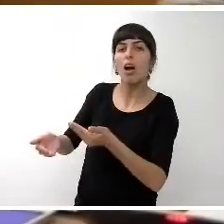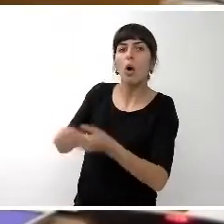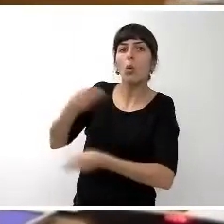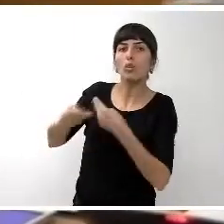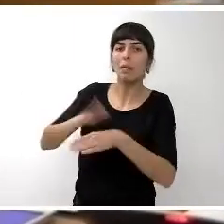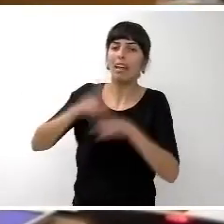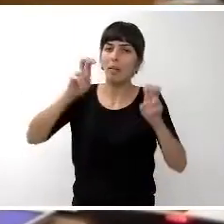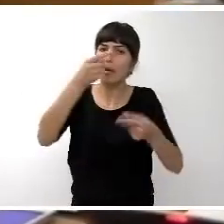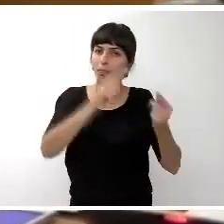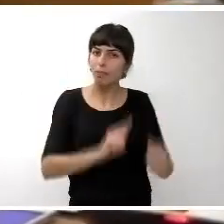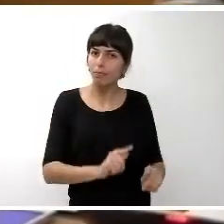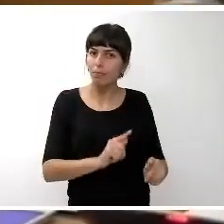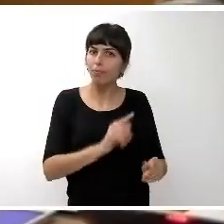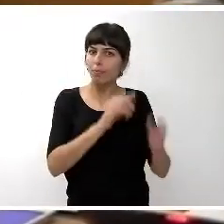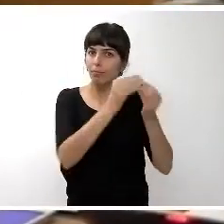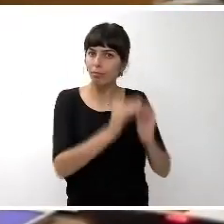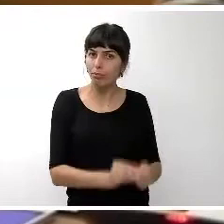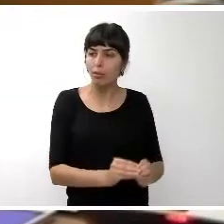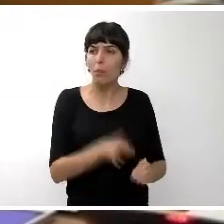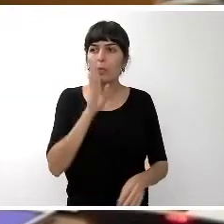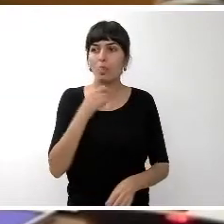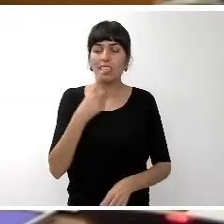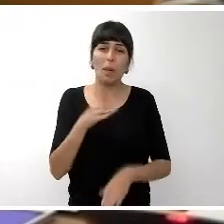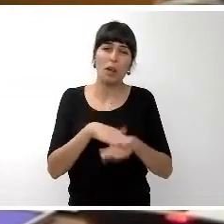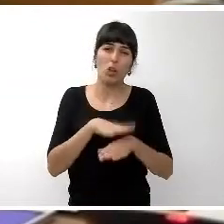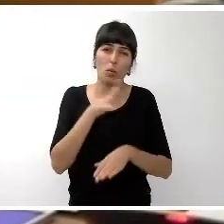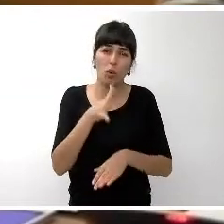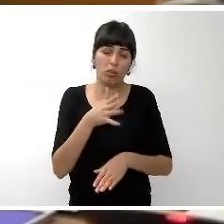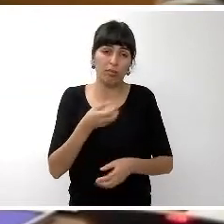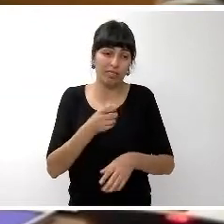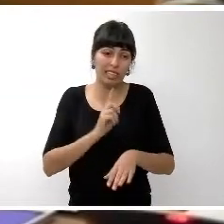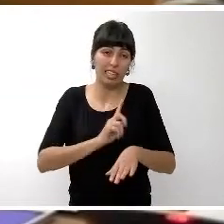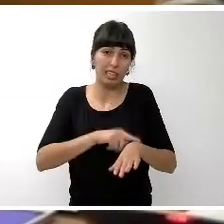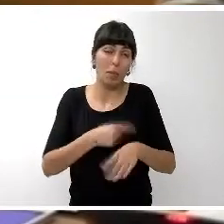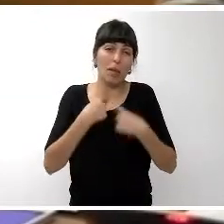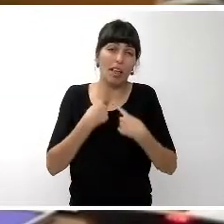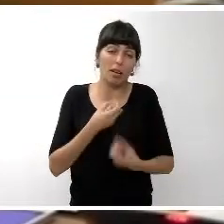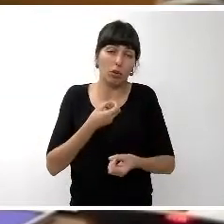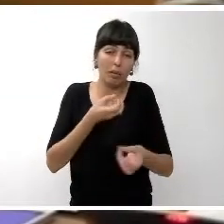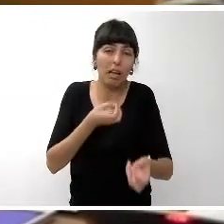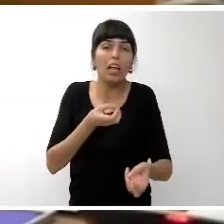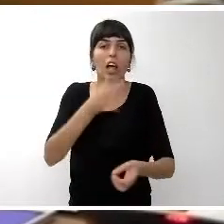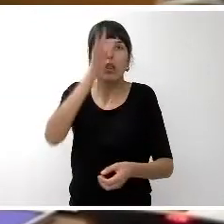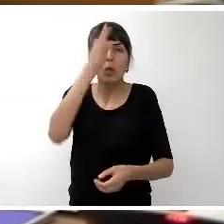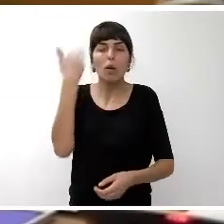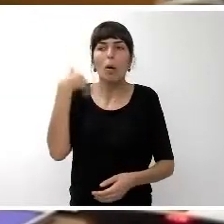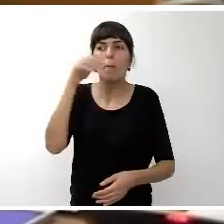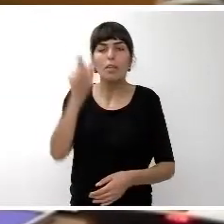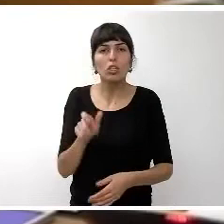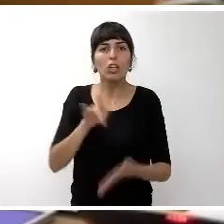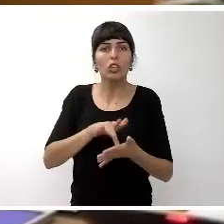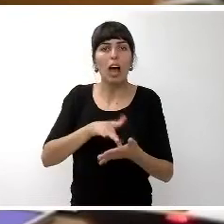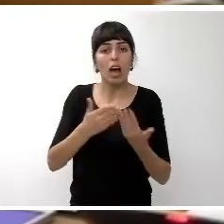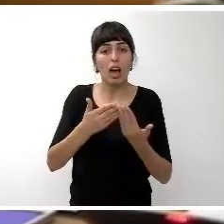como me decía este domingo perdonen que gaste unos segundos en comentarlo de esta forma la persona que ejerció de presidente en el colegio donde yo